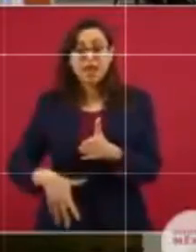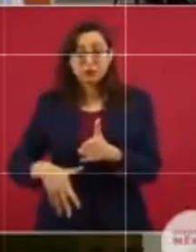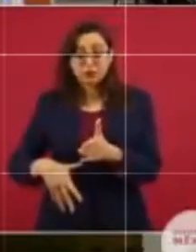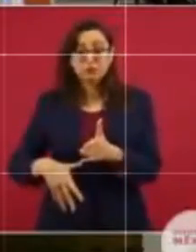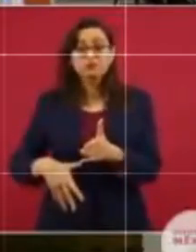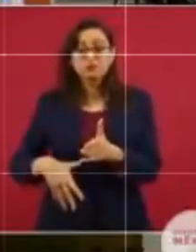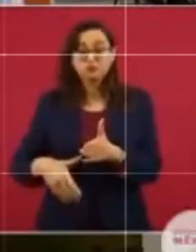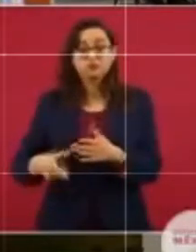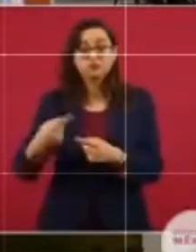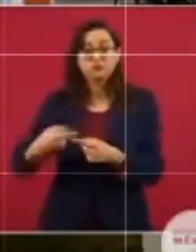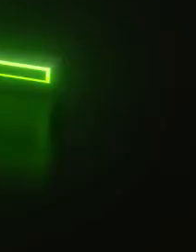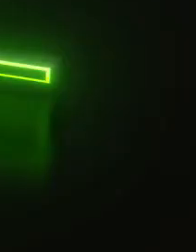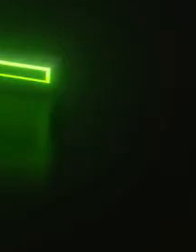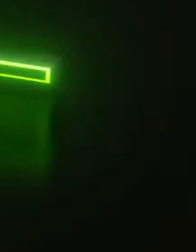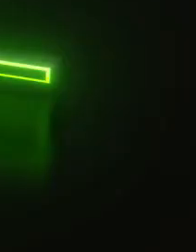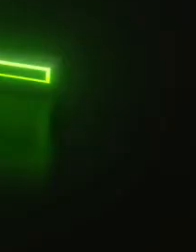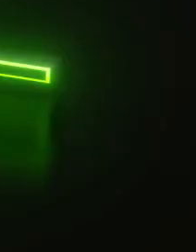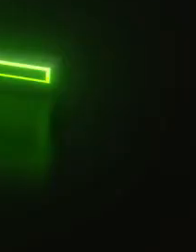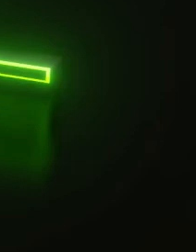gobierno. 1000 22